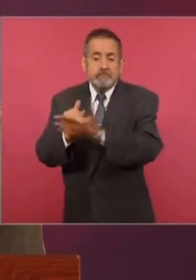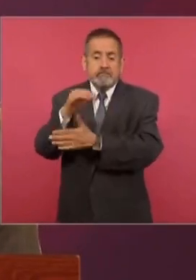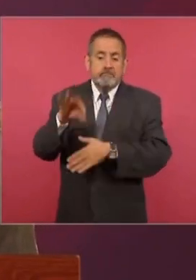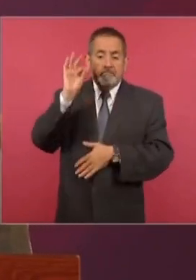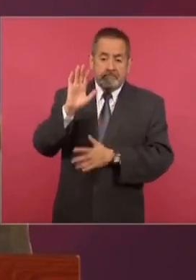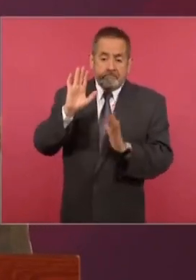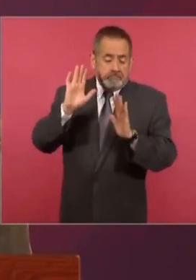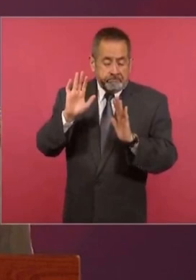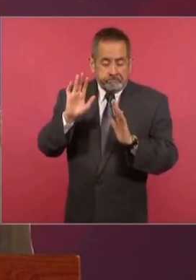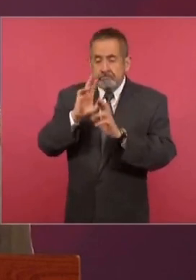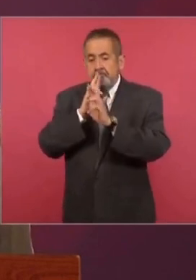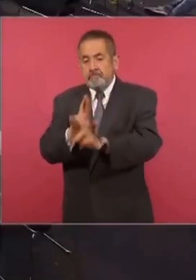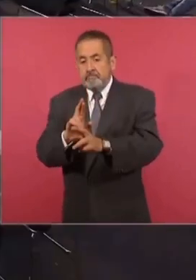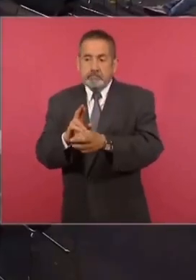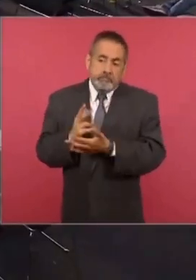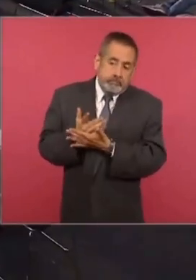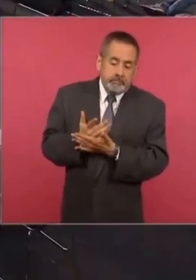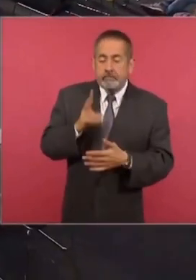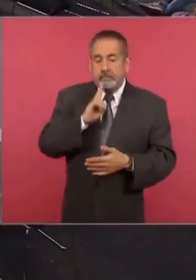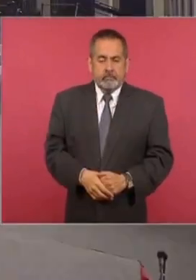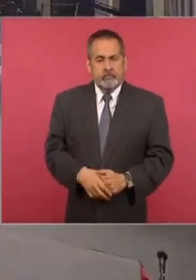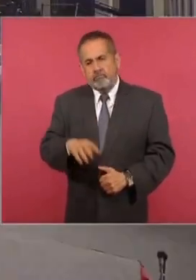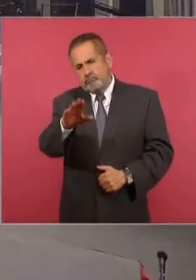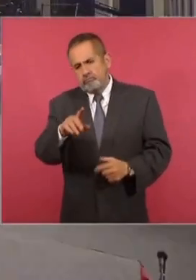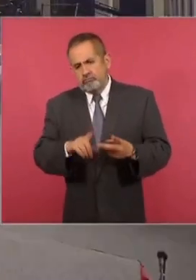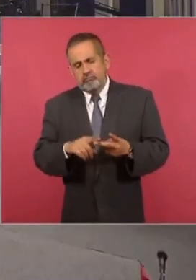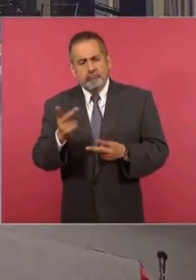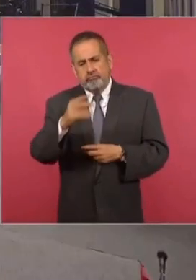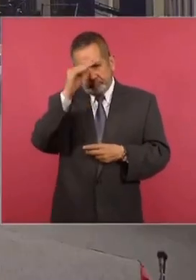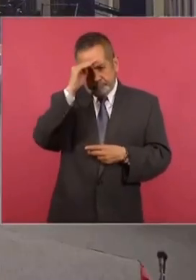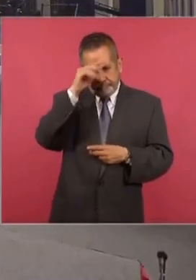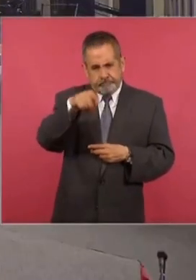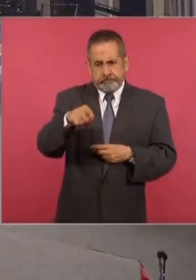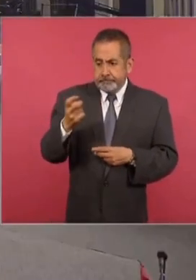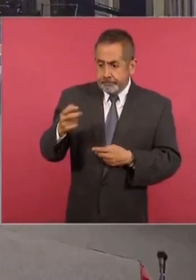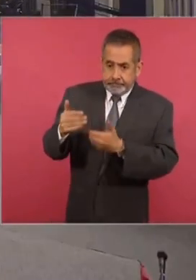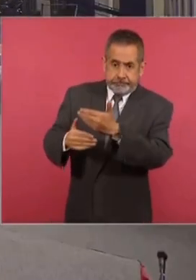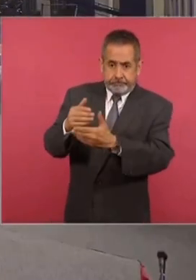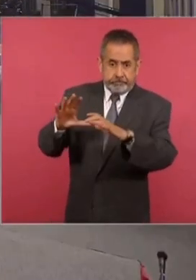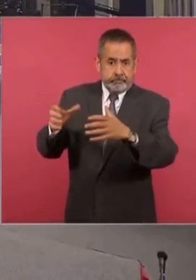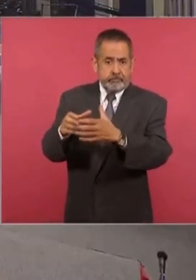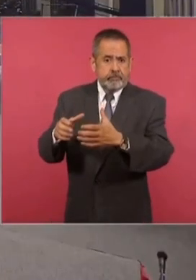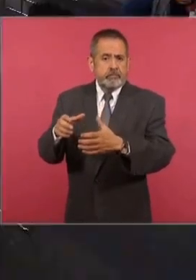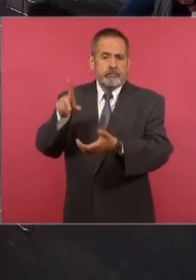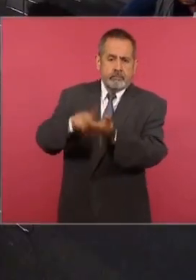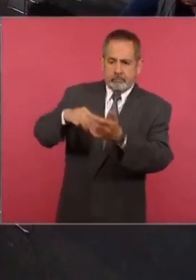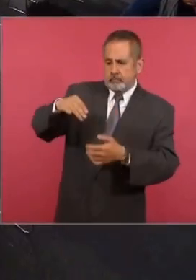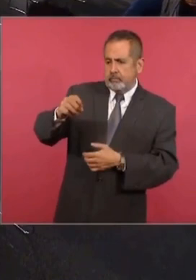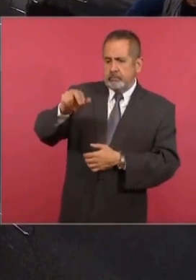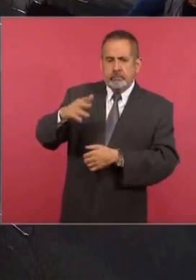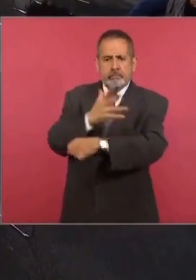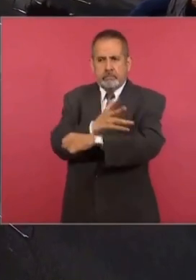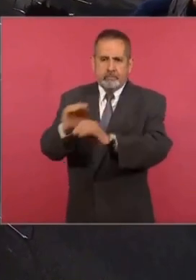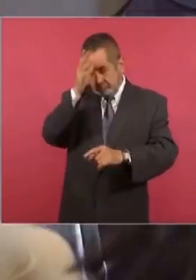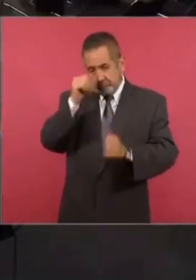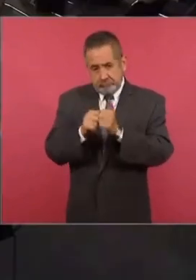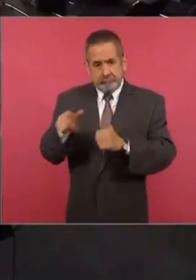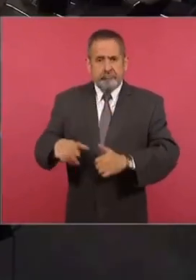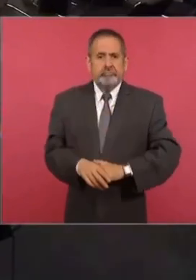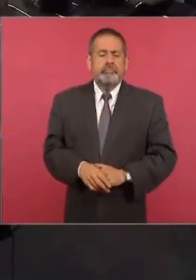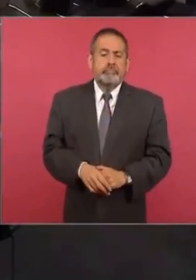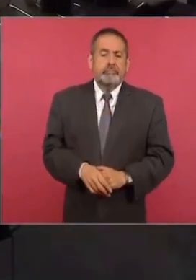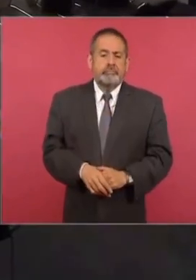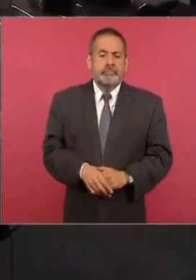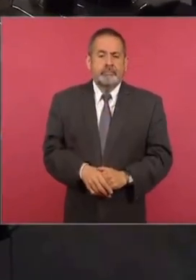resolver y tomar una determinación. ¿Usted considera que este proceso fue completamente transparente, que fue honesto, que fue completamente legal?